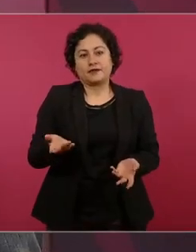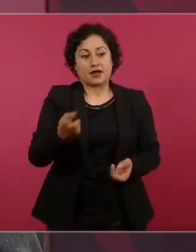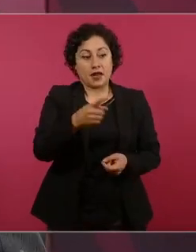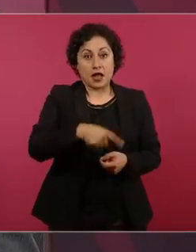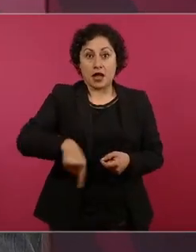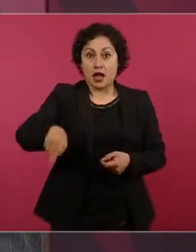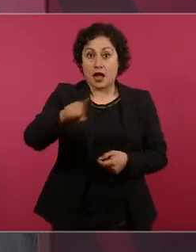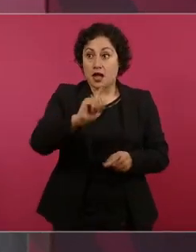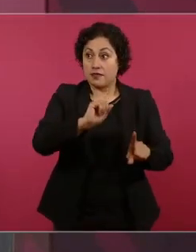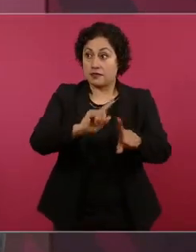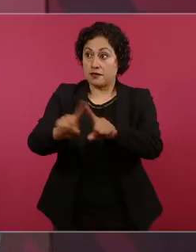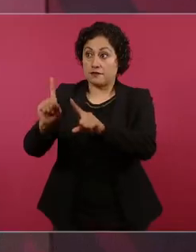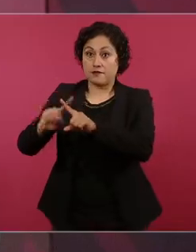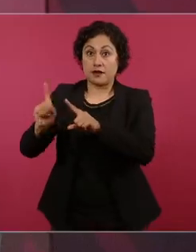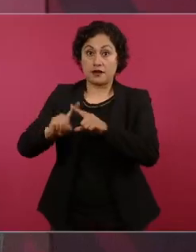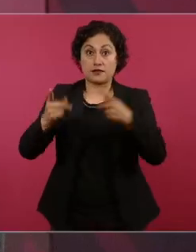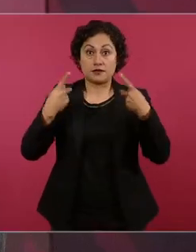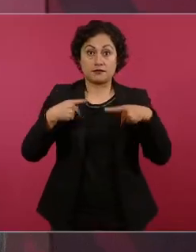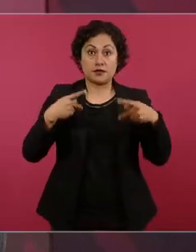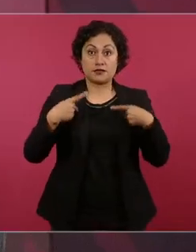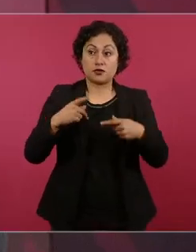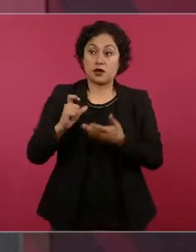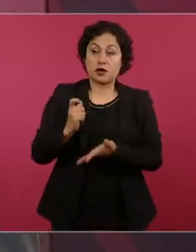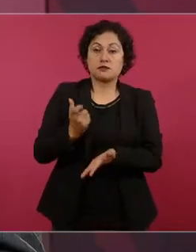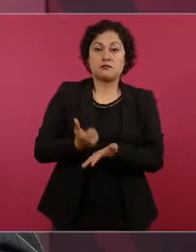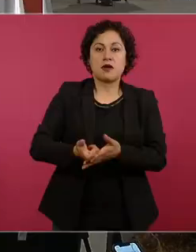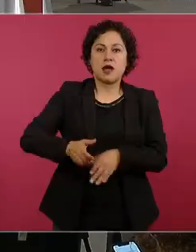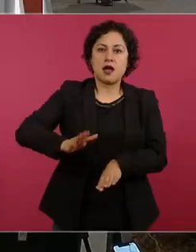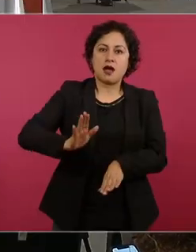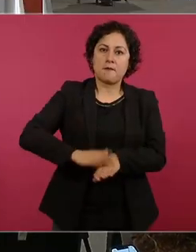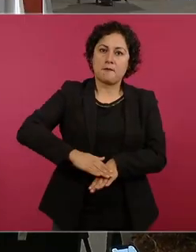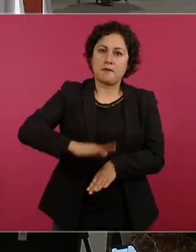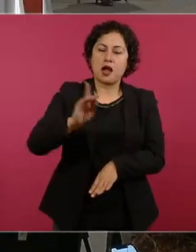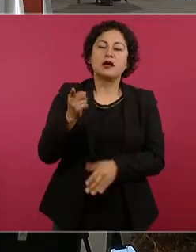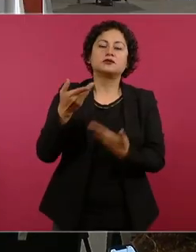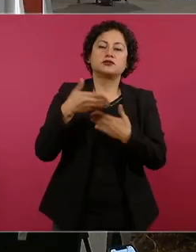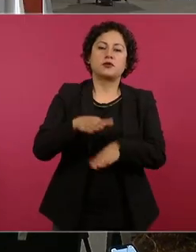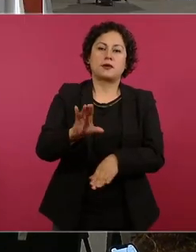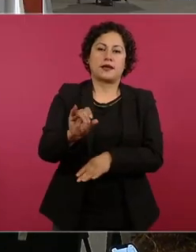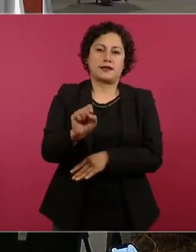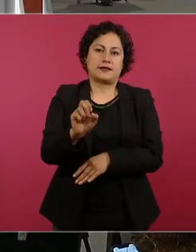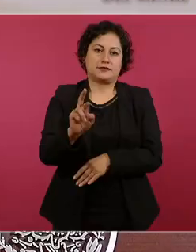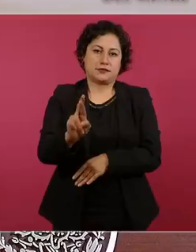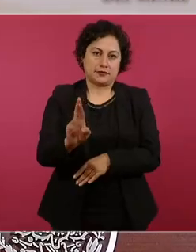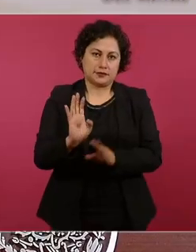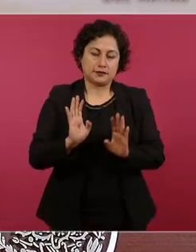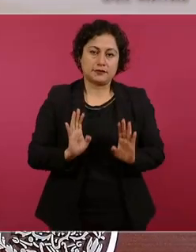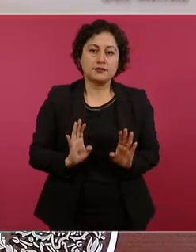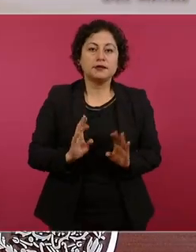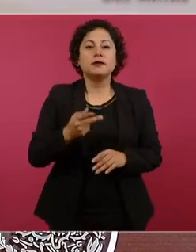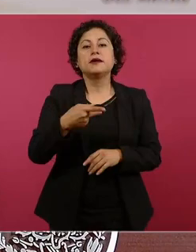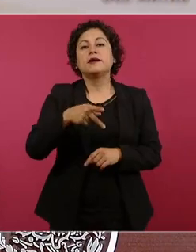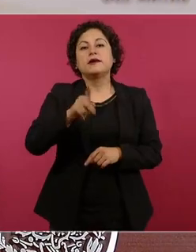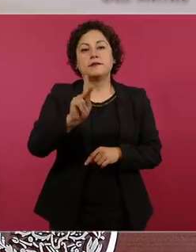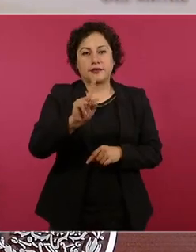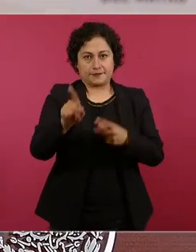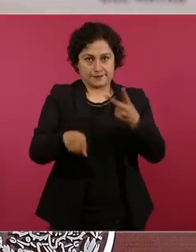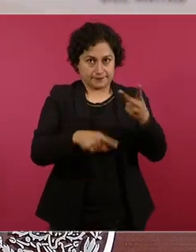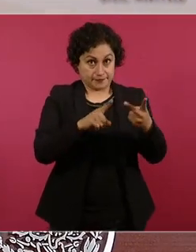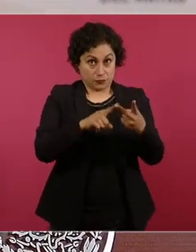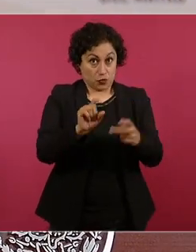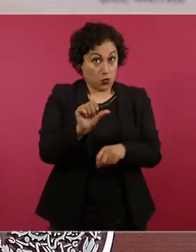por impuestos sobre la renta pero lo otro que se tenía oculto y no se